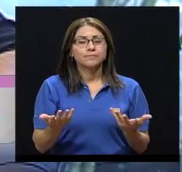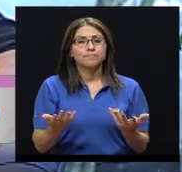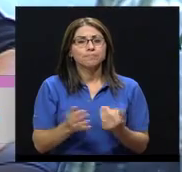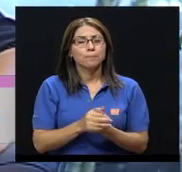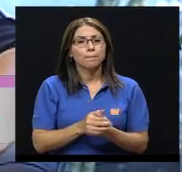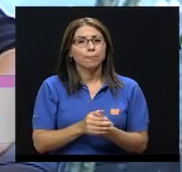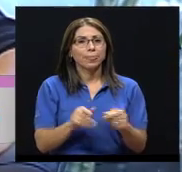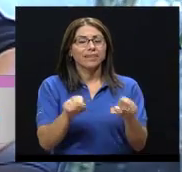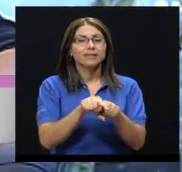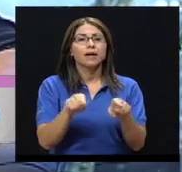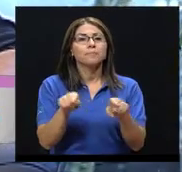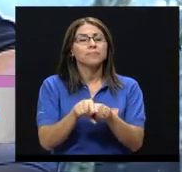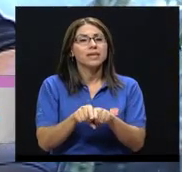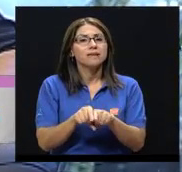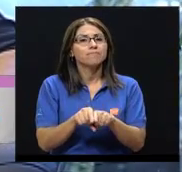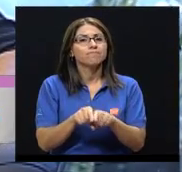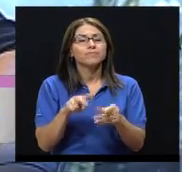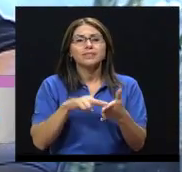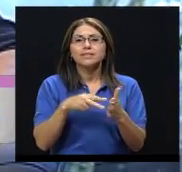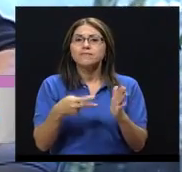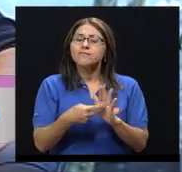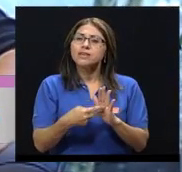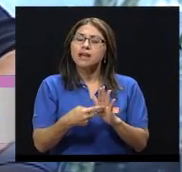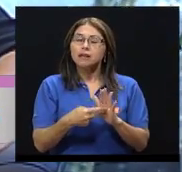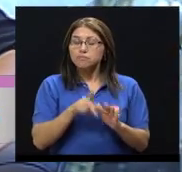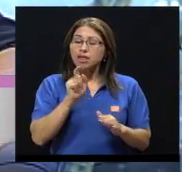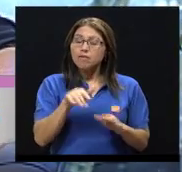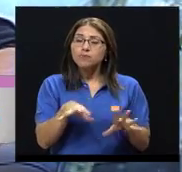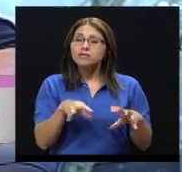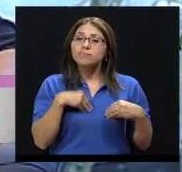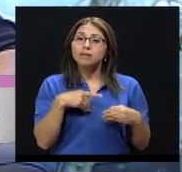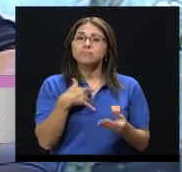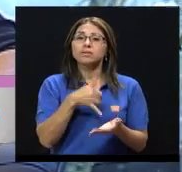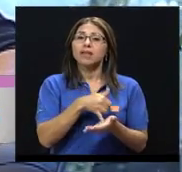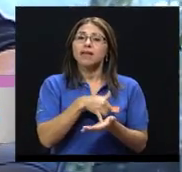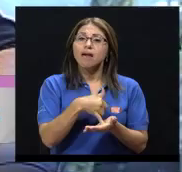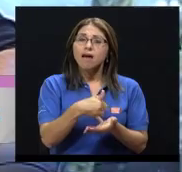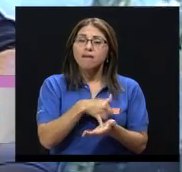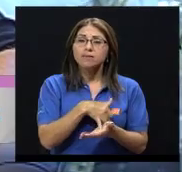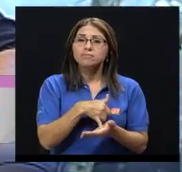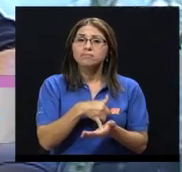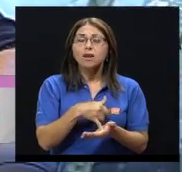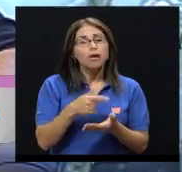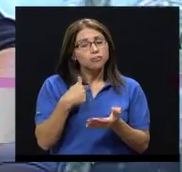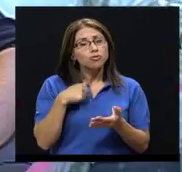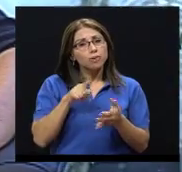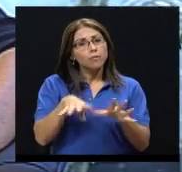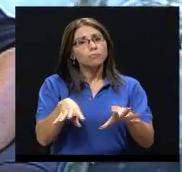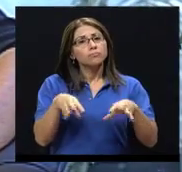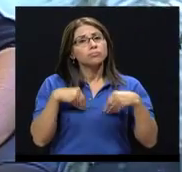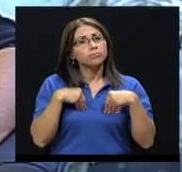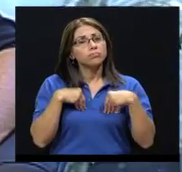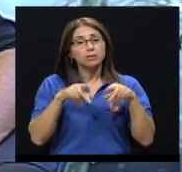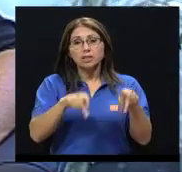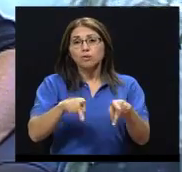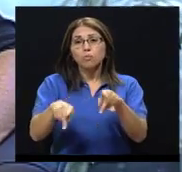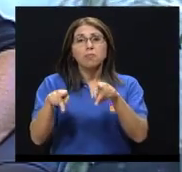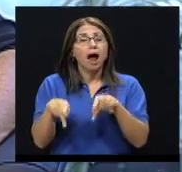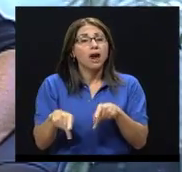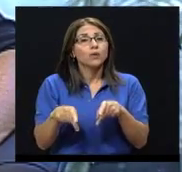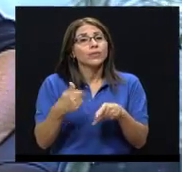Entonces, también se trata de abrazar la vulnerabilidad, se trata de abrazar las partes no fuertes del ser humano,